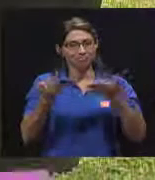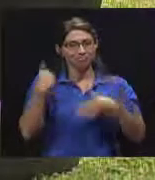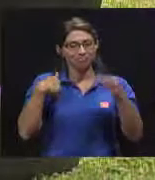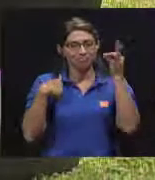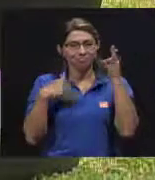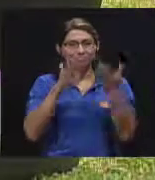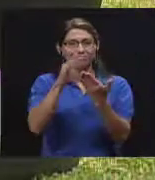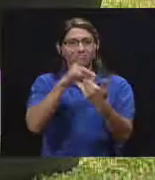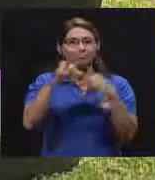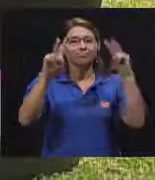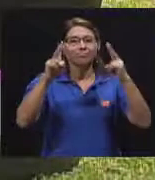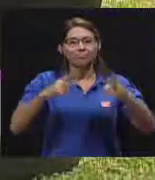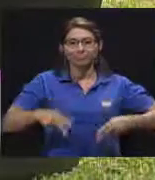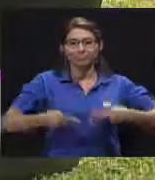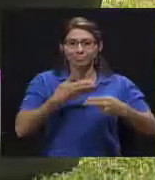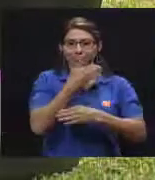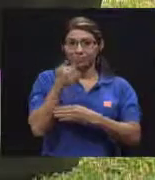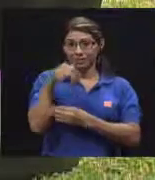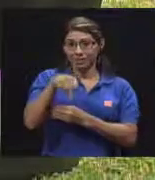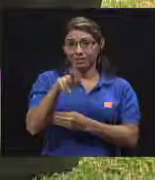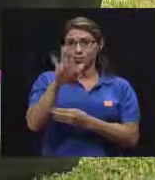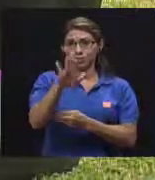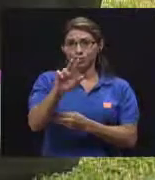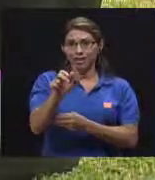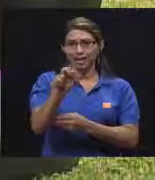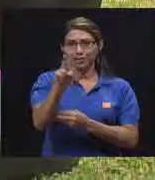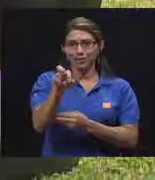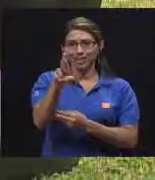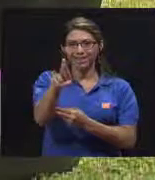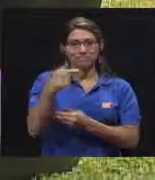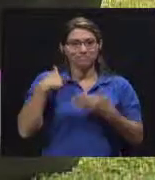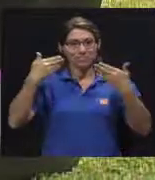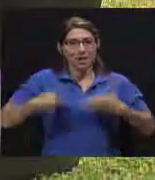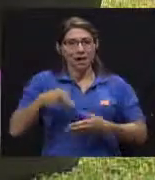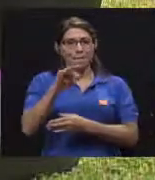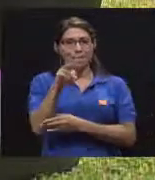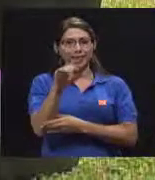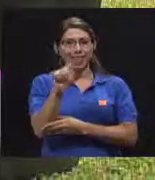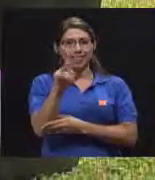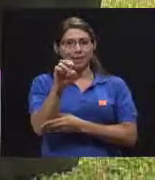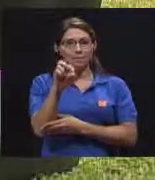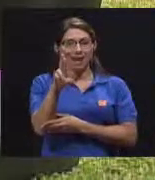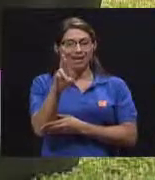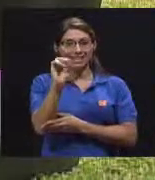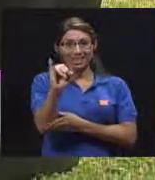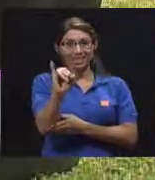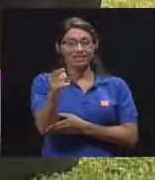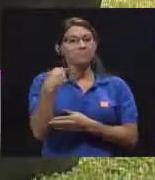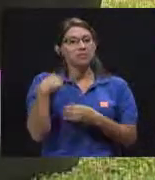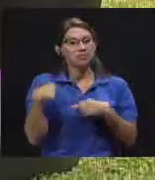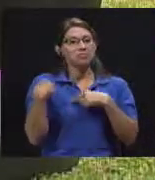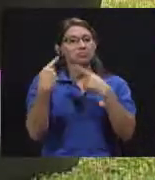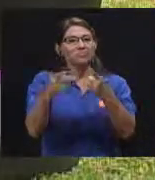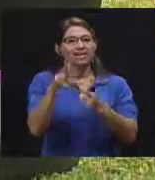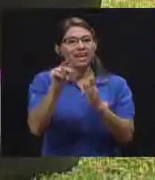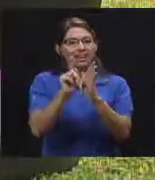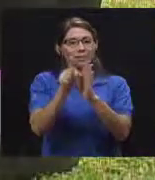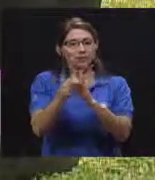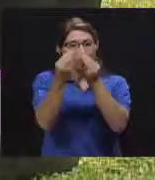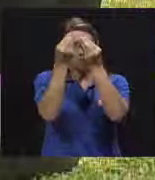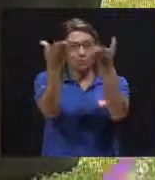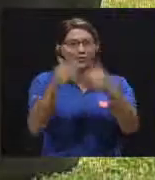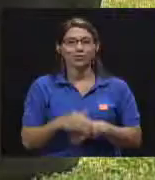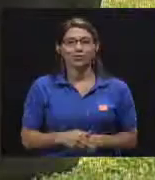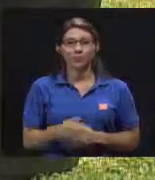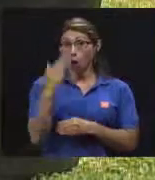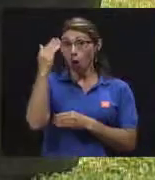Bienvenidos y bienvenidos Bienvenidos a su programa Vivir Mejor aquí por su canal UCR. Soy María del Mar y Zaguirre y estaré con ustedes durante estos 30 minutos de